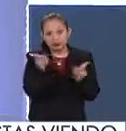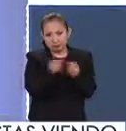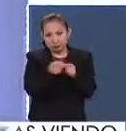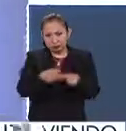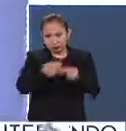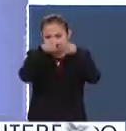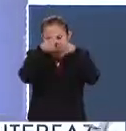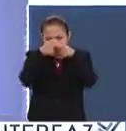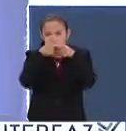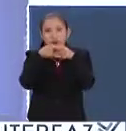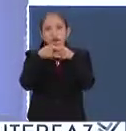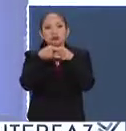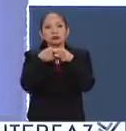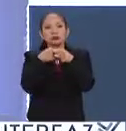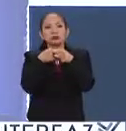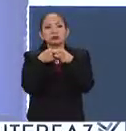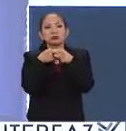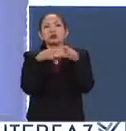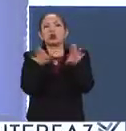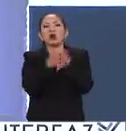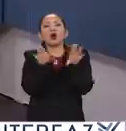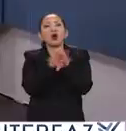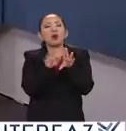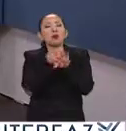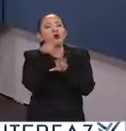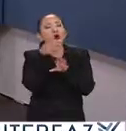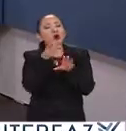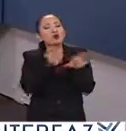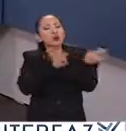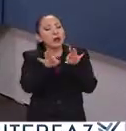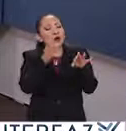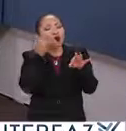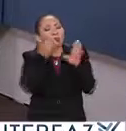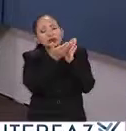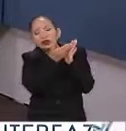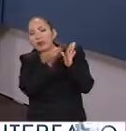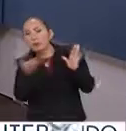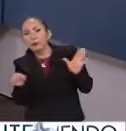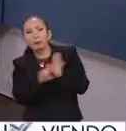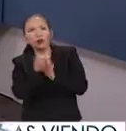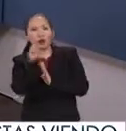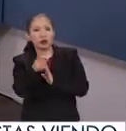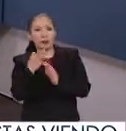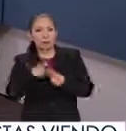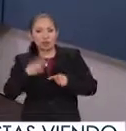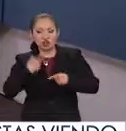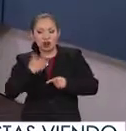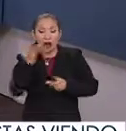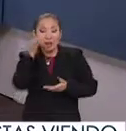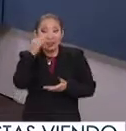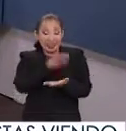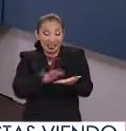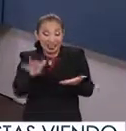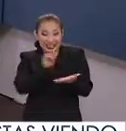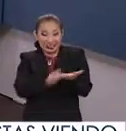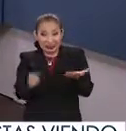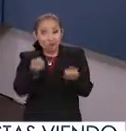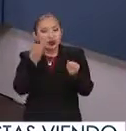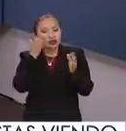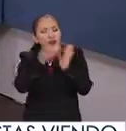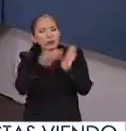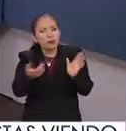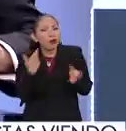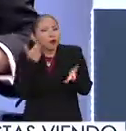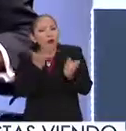breve corte, un breve anuncio, ¿cómo es ese trabajo? ¿Cuánto tiempo se tarda, por ejemplo, alguien en alfabetizarse? ¿Y cómo es ese